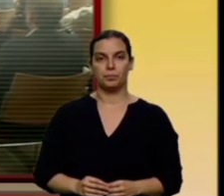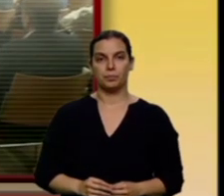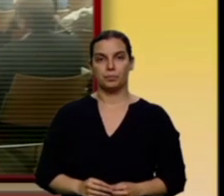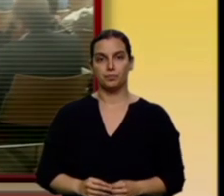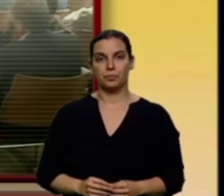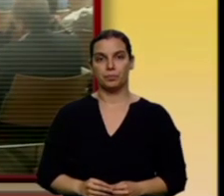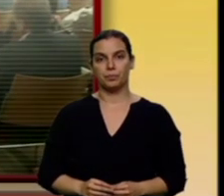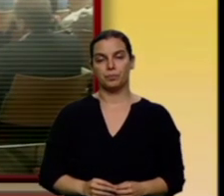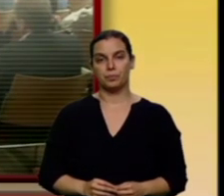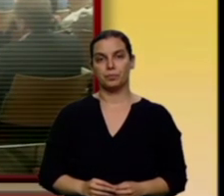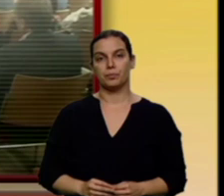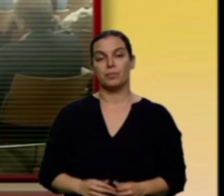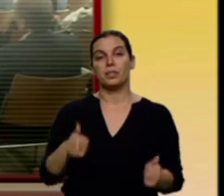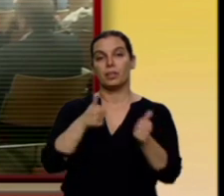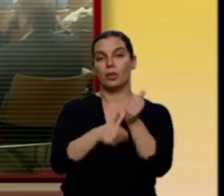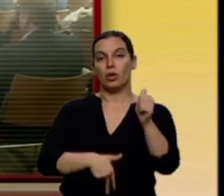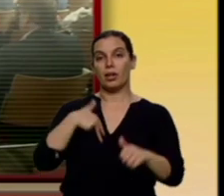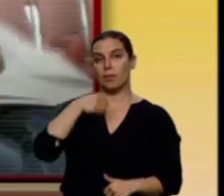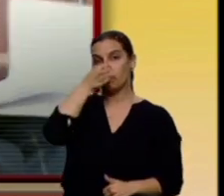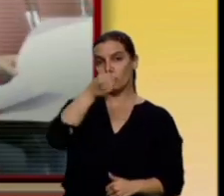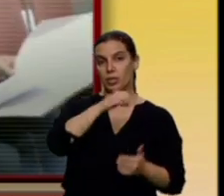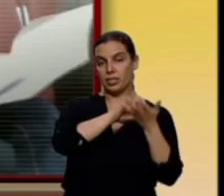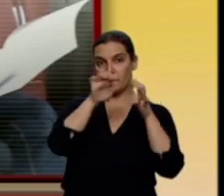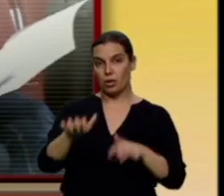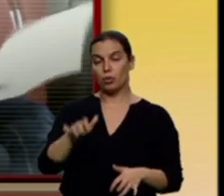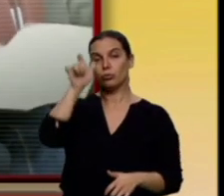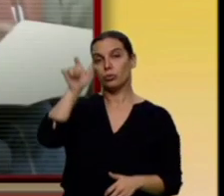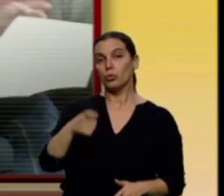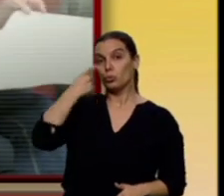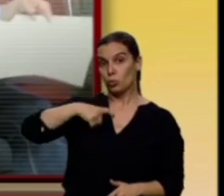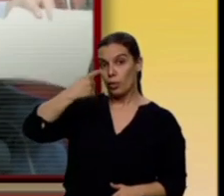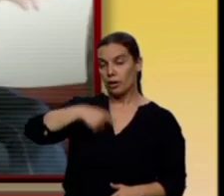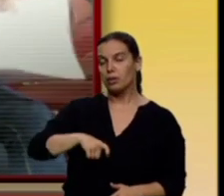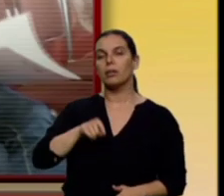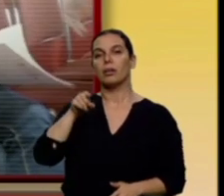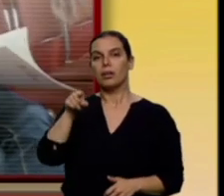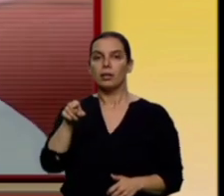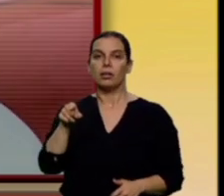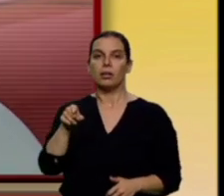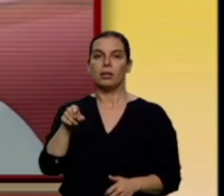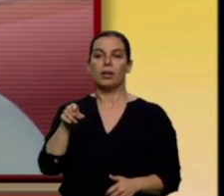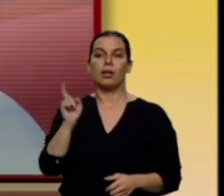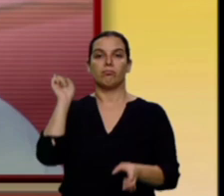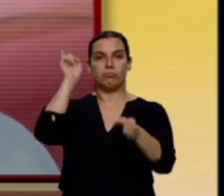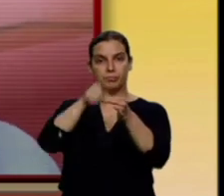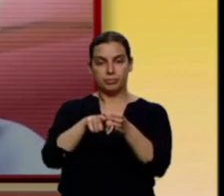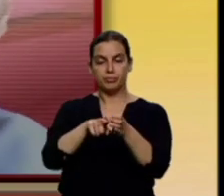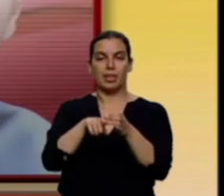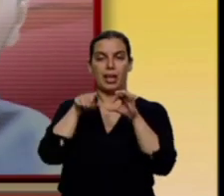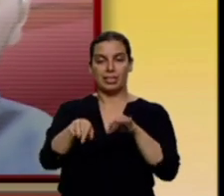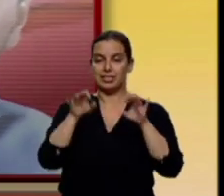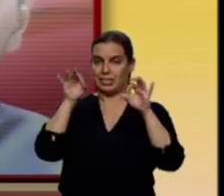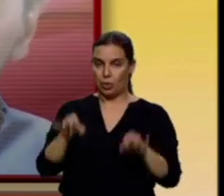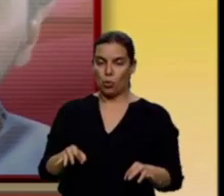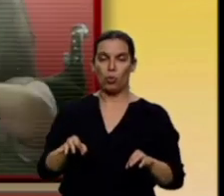El secretario general del PSOE de Castilla y León, Luis Tudanca, intervendrá en esa cita, donde seguro se analizarán los últimos